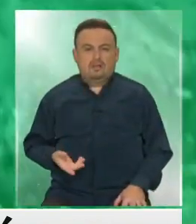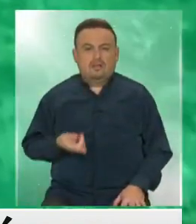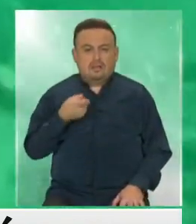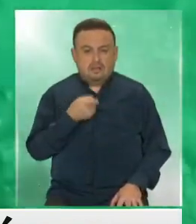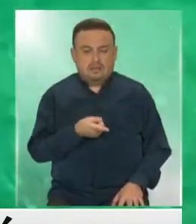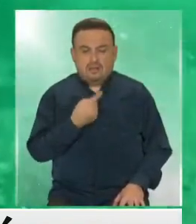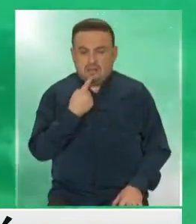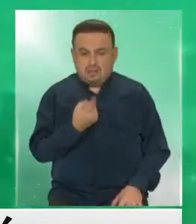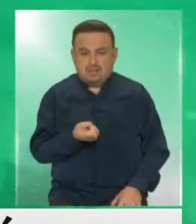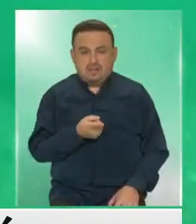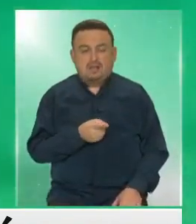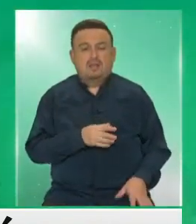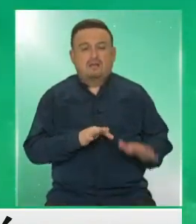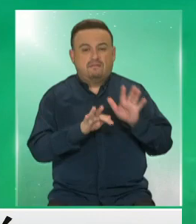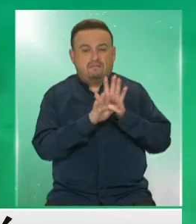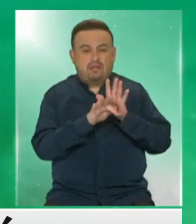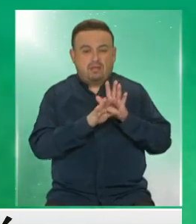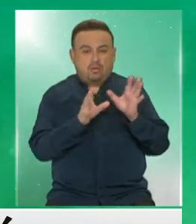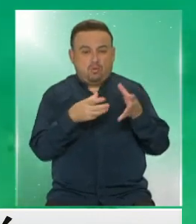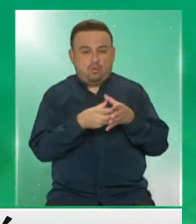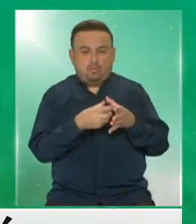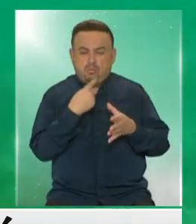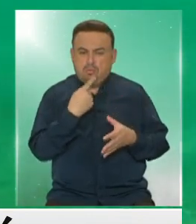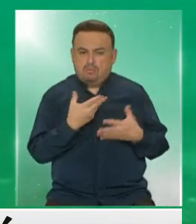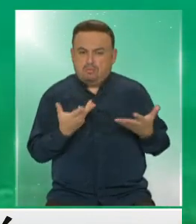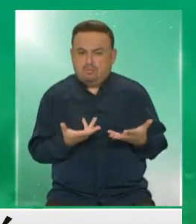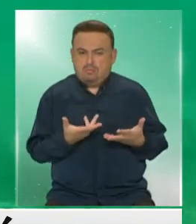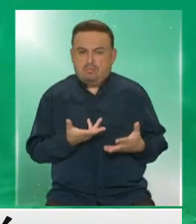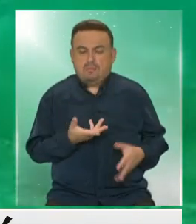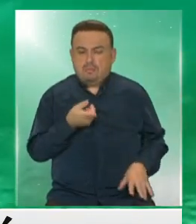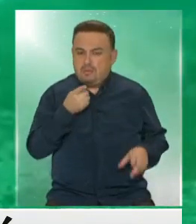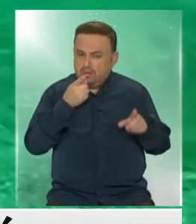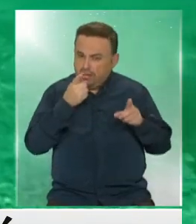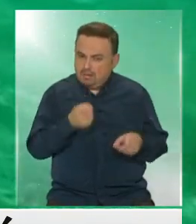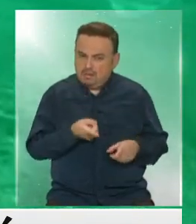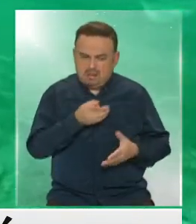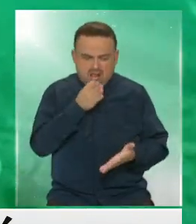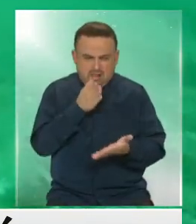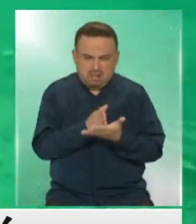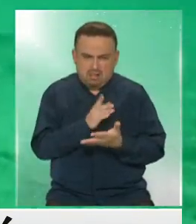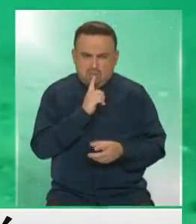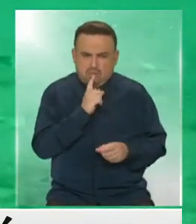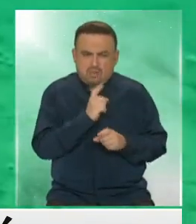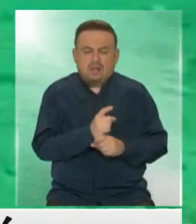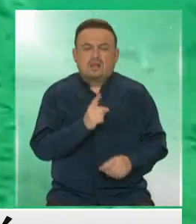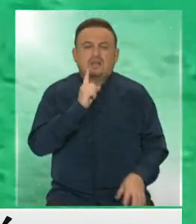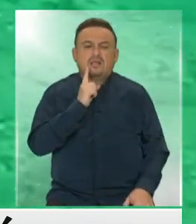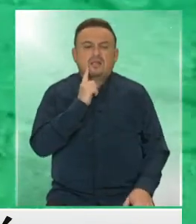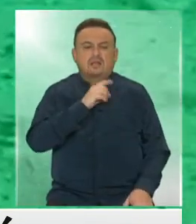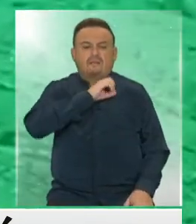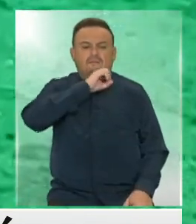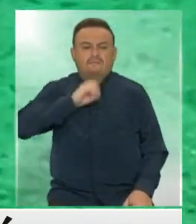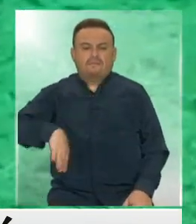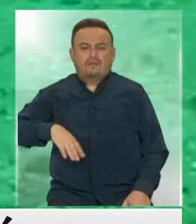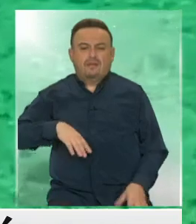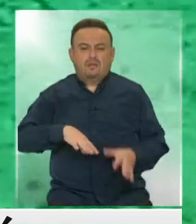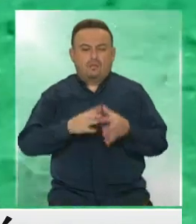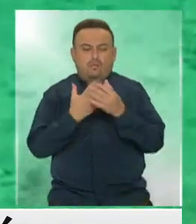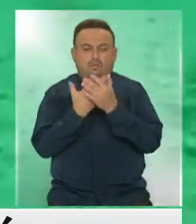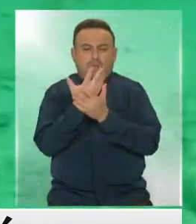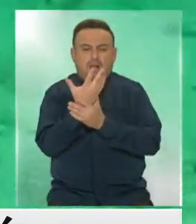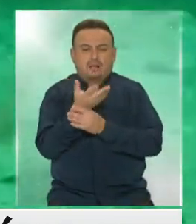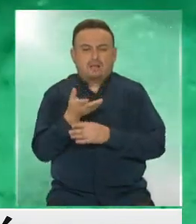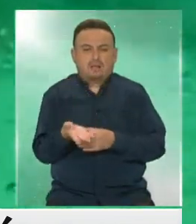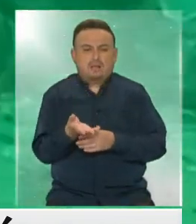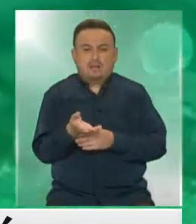De hecho, en su cuenta de Facebook, este grupo ha manifestado que ahora se van a tener que tomar medidas respecto a quienes tiran este tipo de desechos, advirtiendo